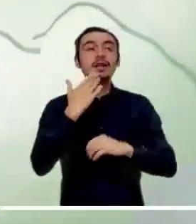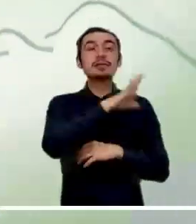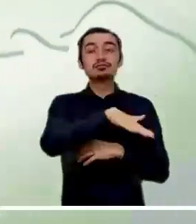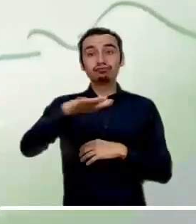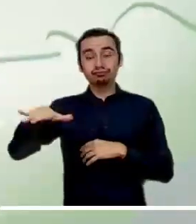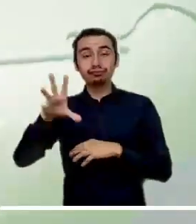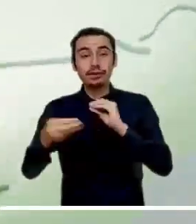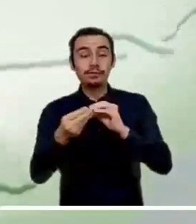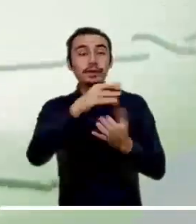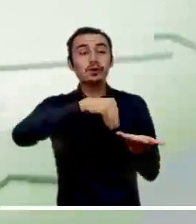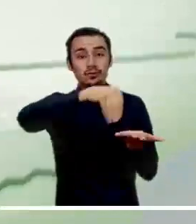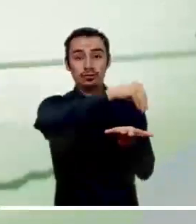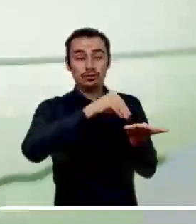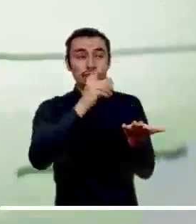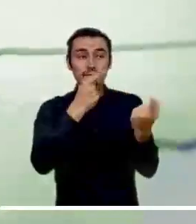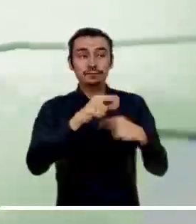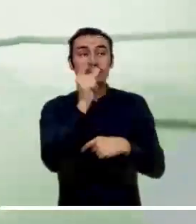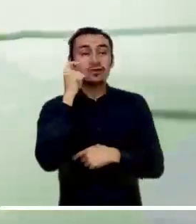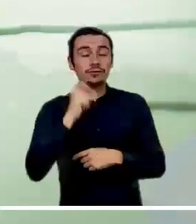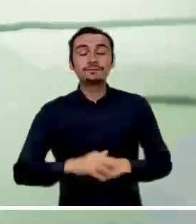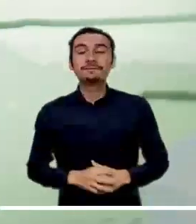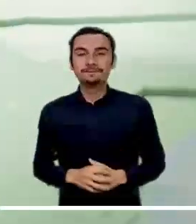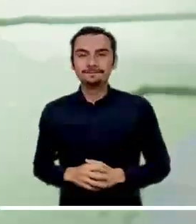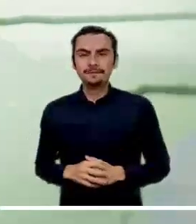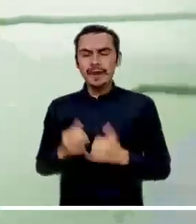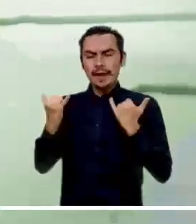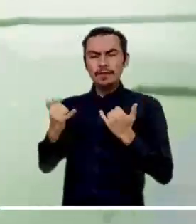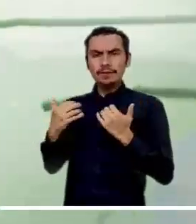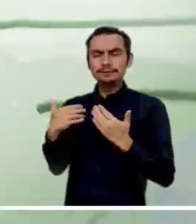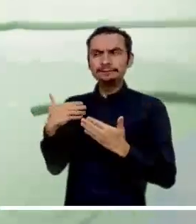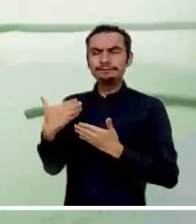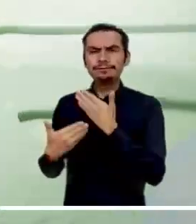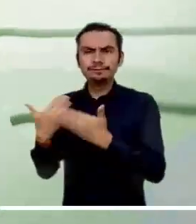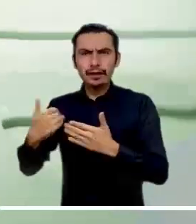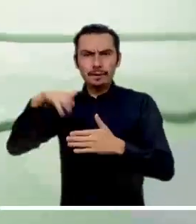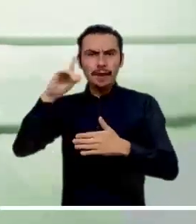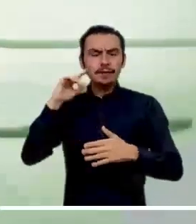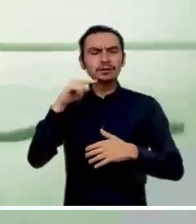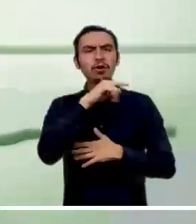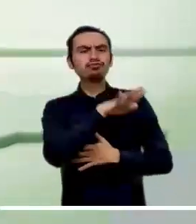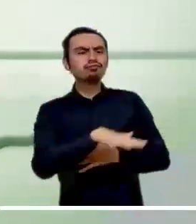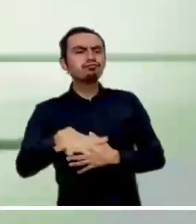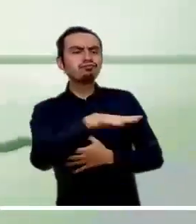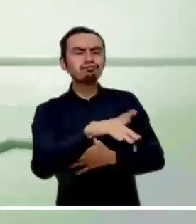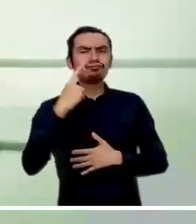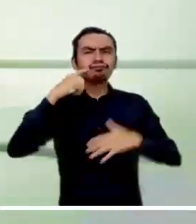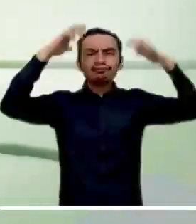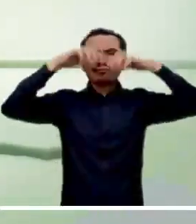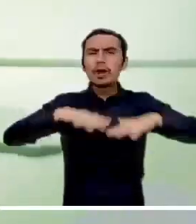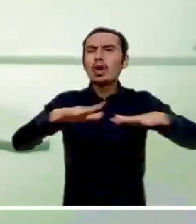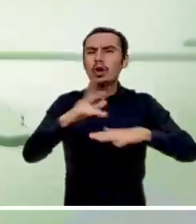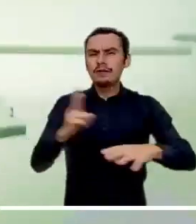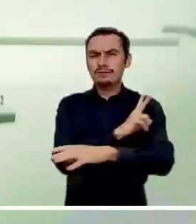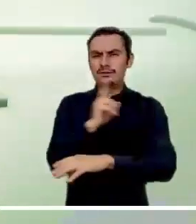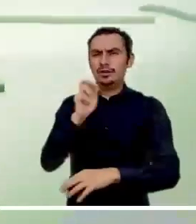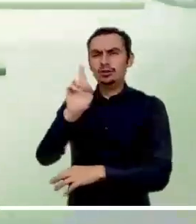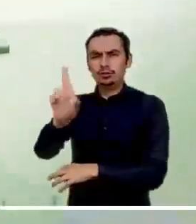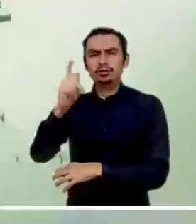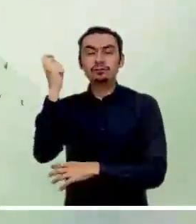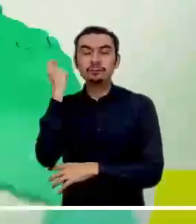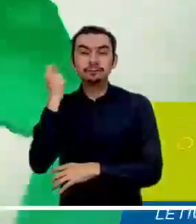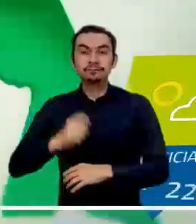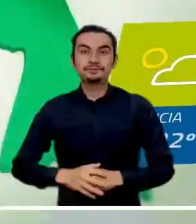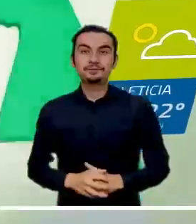en Caldas y Rizaralda. Los sistemas nublados se toman la orinoquía, haciendo que la mañana esté pasada por agua en